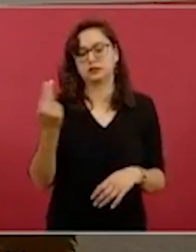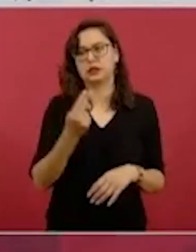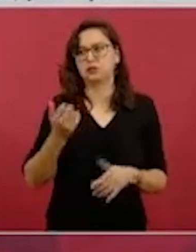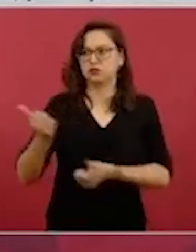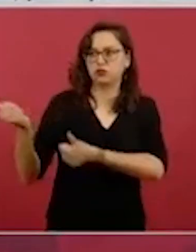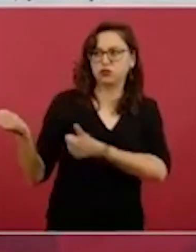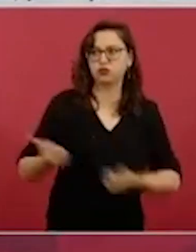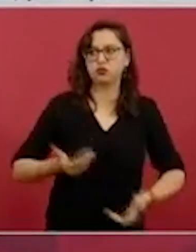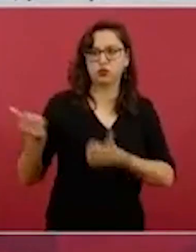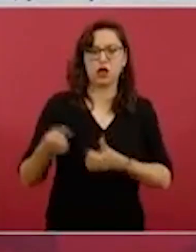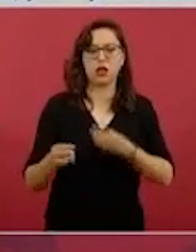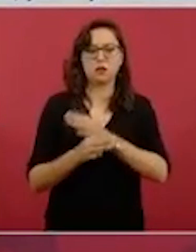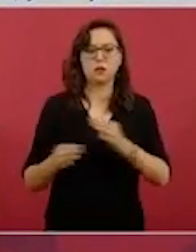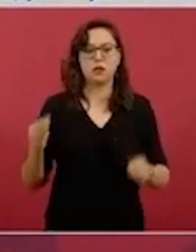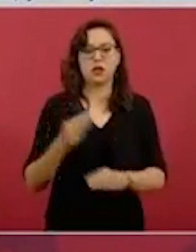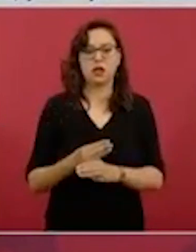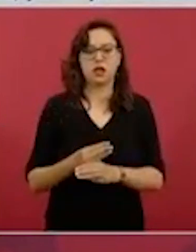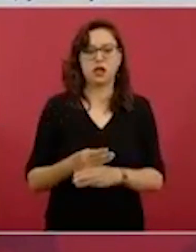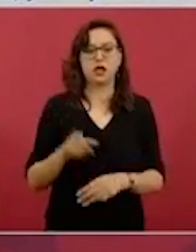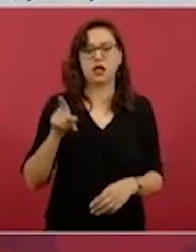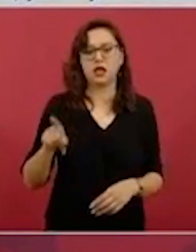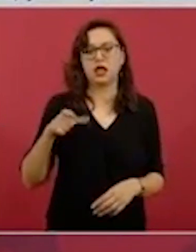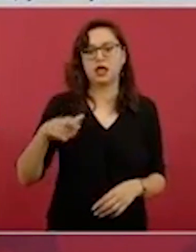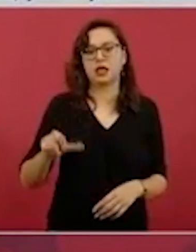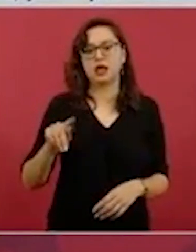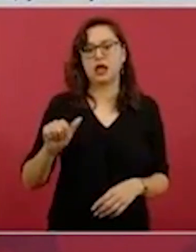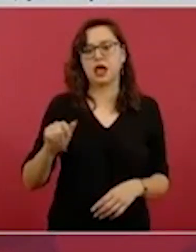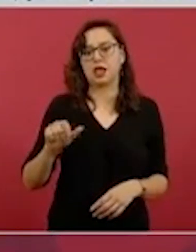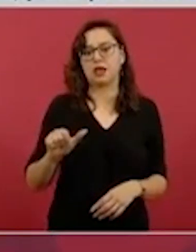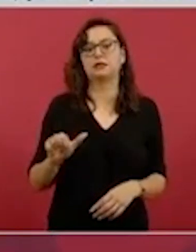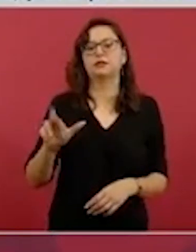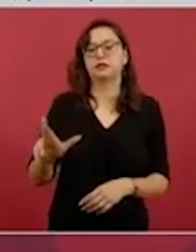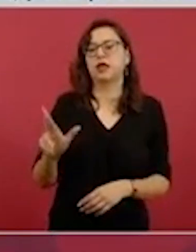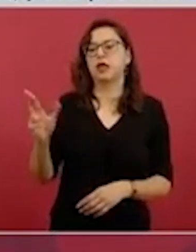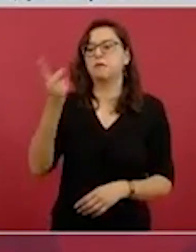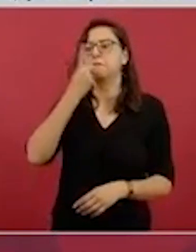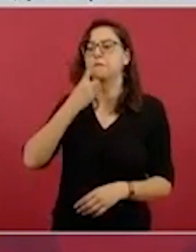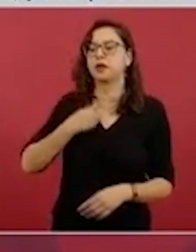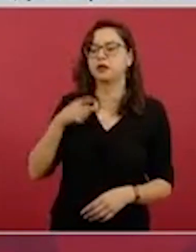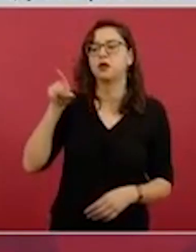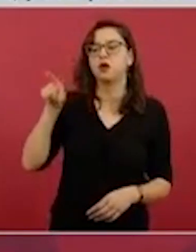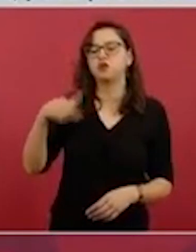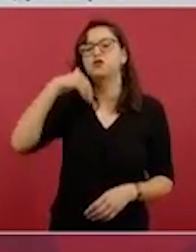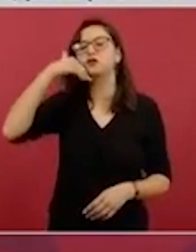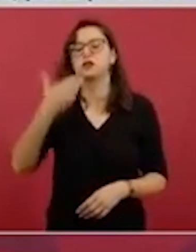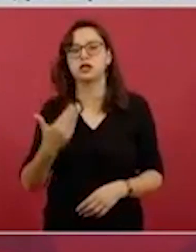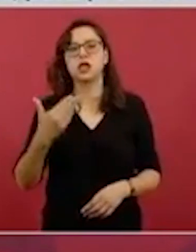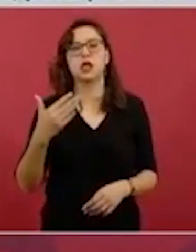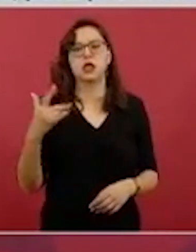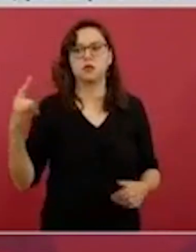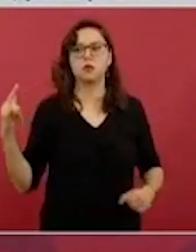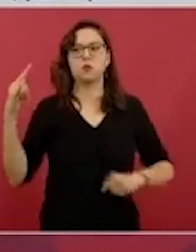Qatar Airways nos dijo, por voz del CEO de Qatar, que quieren volar al aeropuerto Felipe Ángeles. Por lo tanto, esta semana